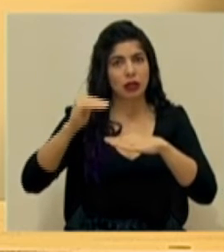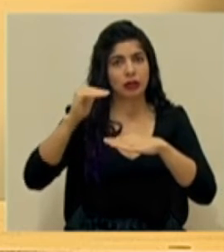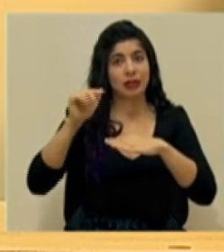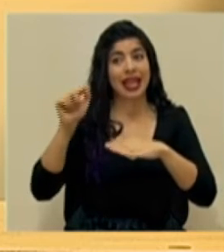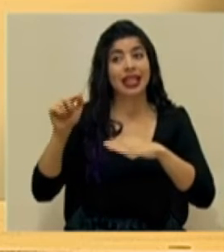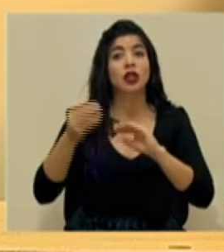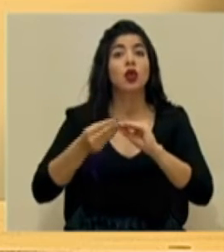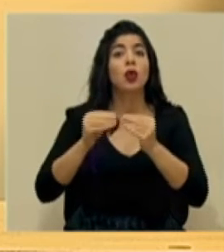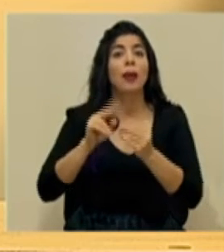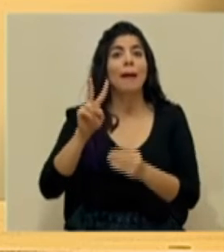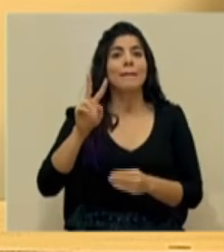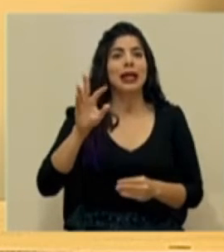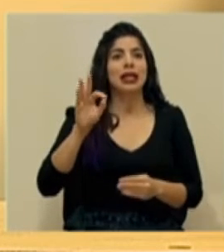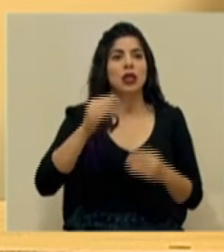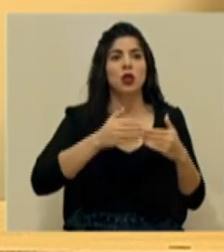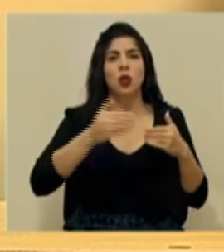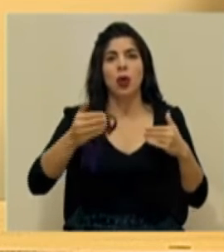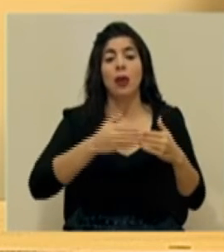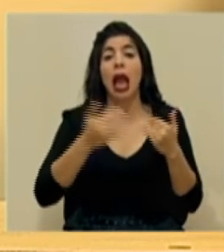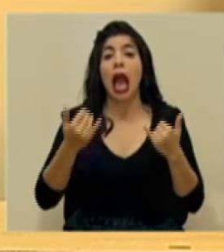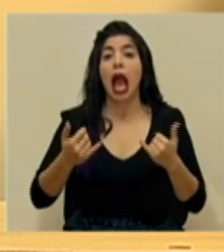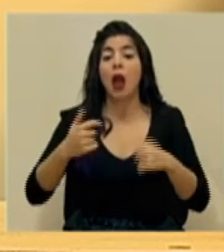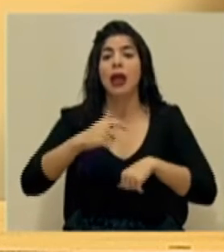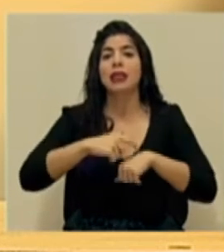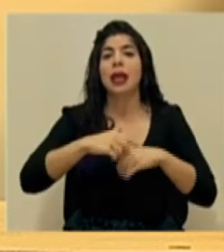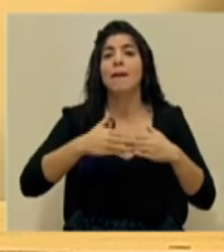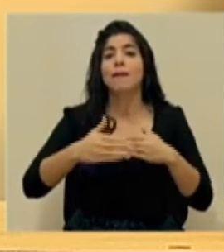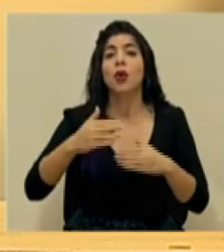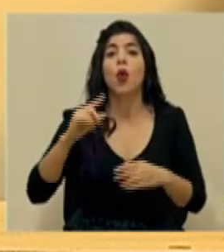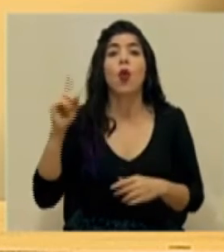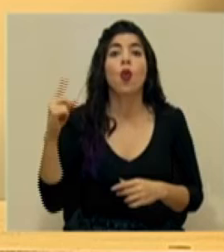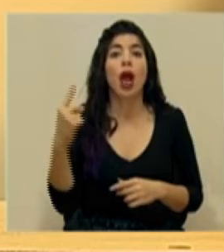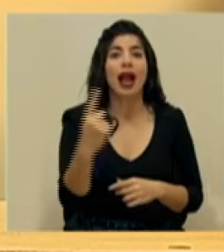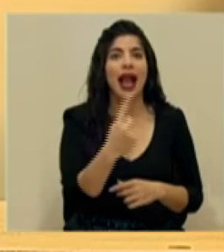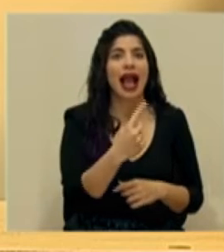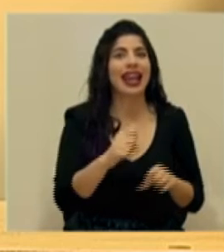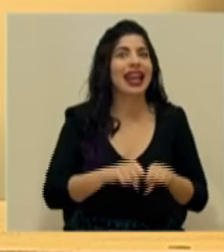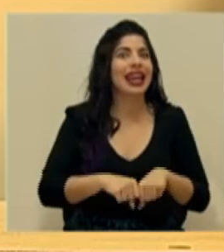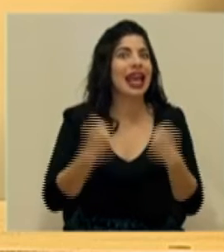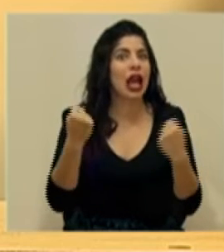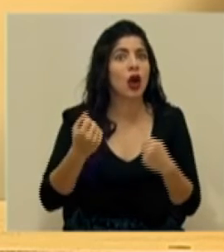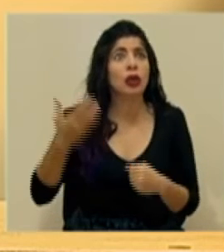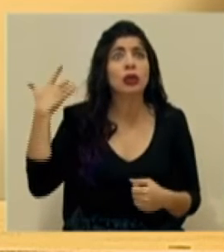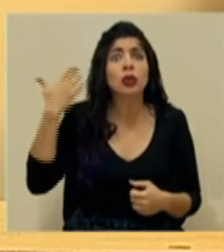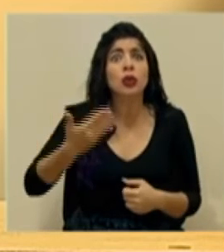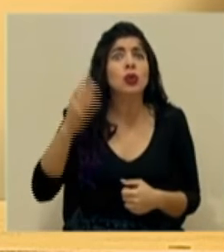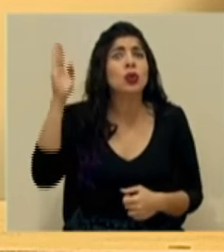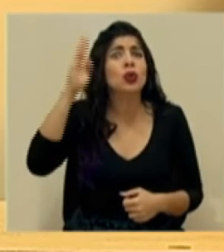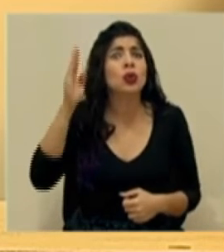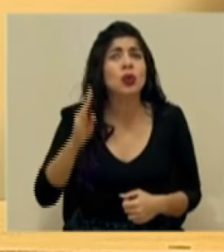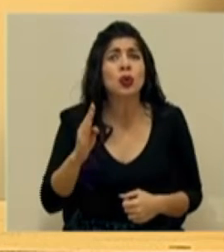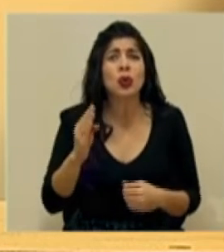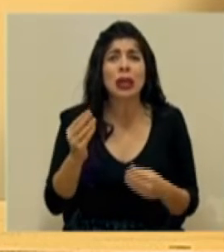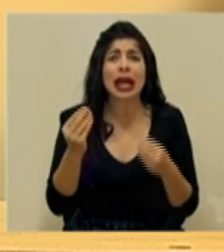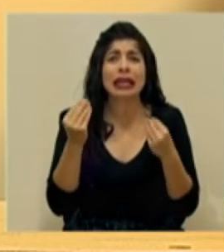temporada. Recordemos que estamos en una temporada de huracanes récord. Nunca antes habíamos tenido una temporada tan activa como la de este